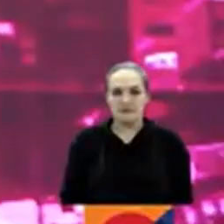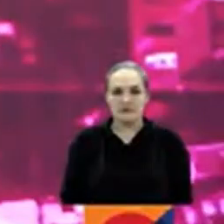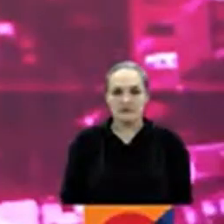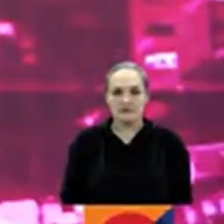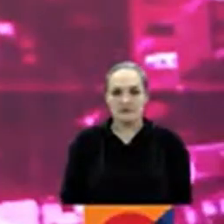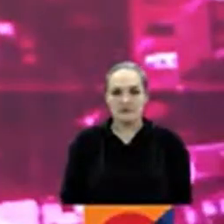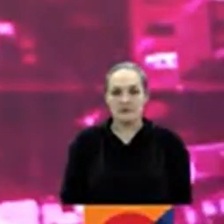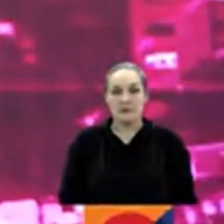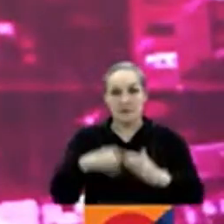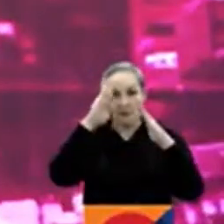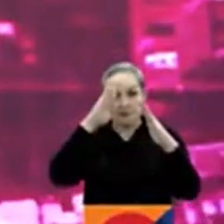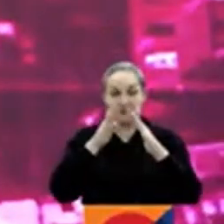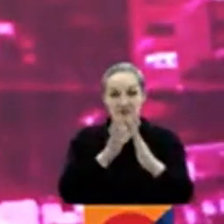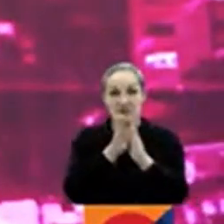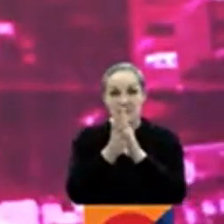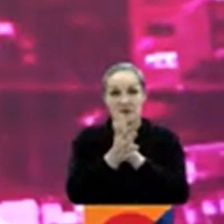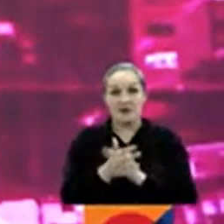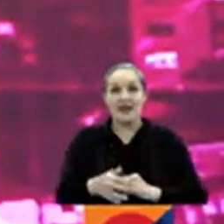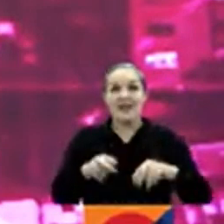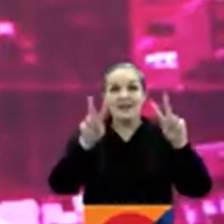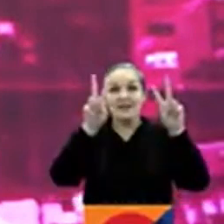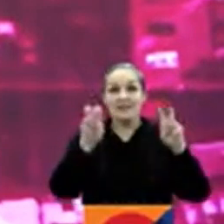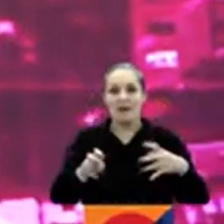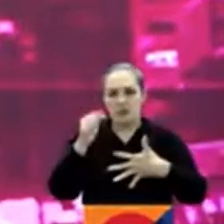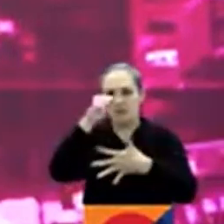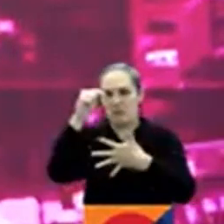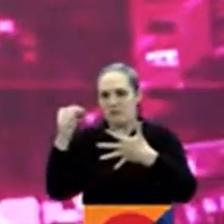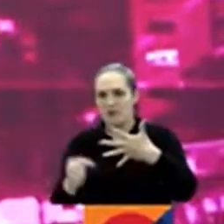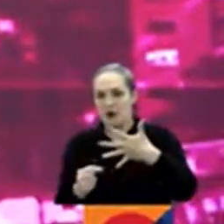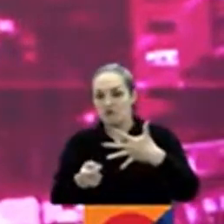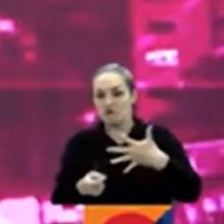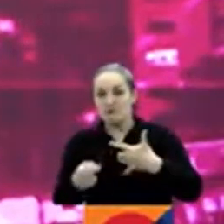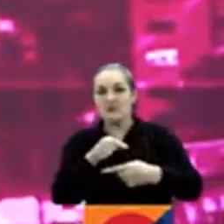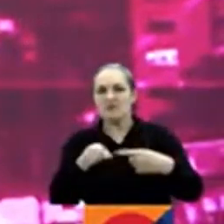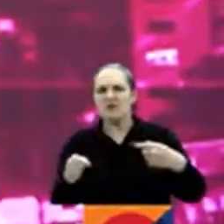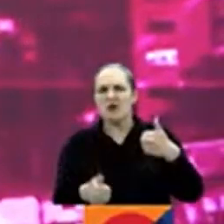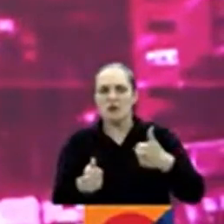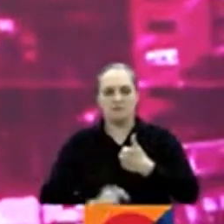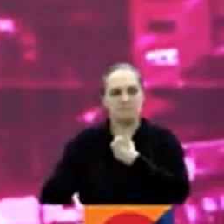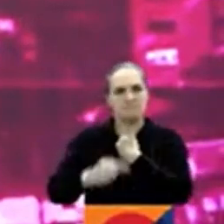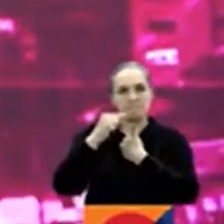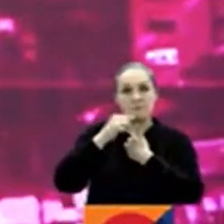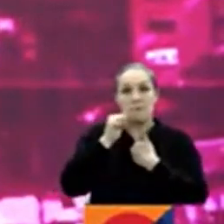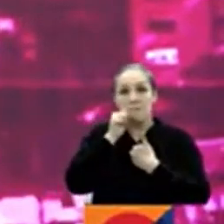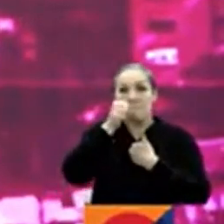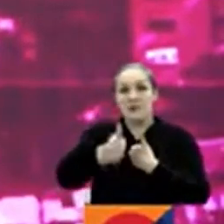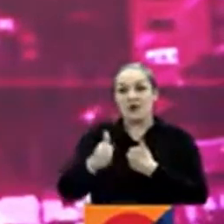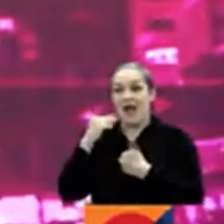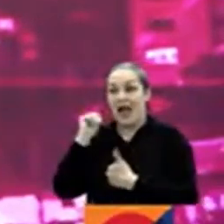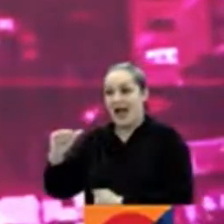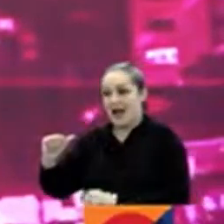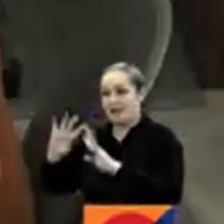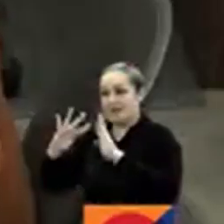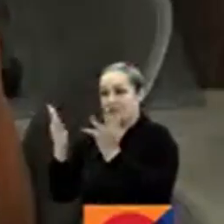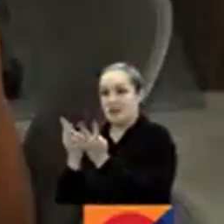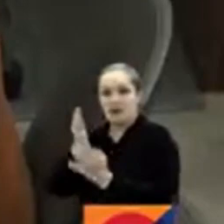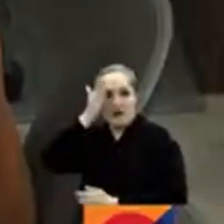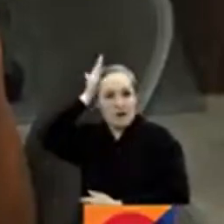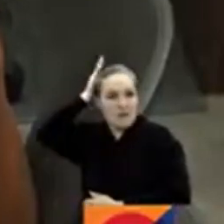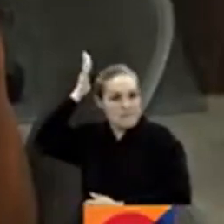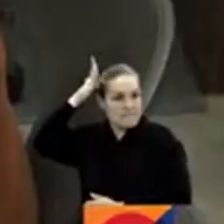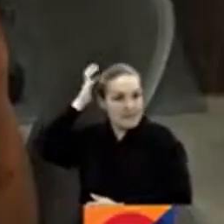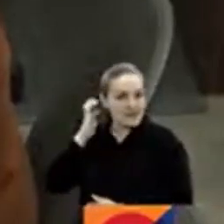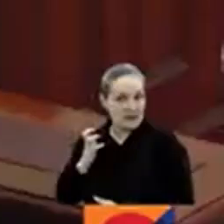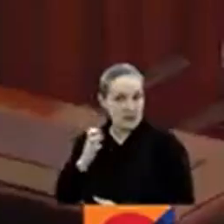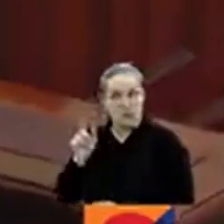Muy atentos, cinco temas serán noticia esta semana. El primero, mañana la senadora María José Pizarro presentará